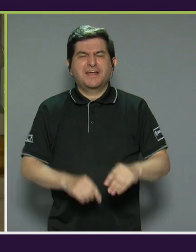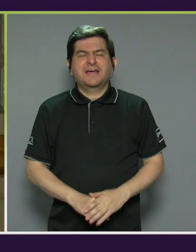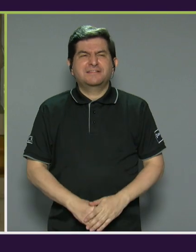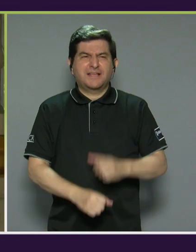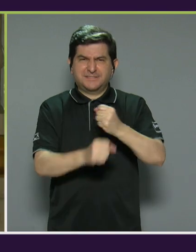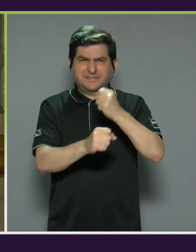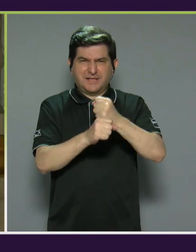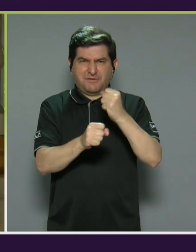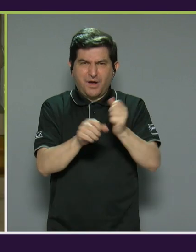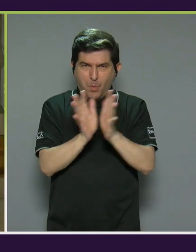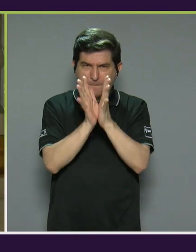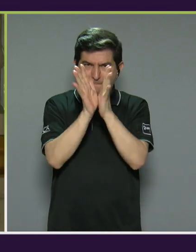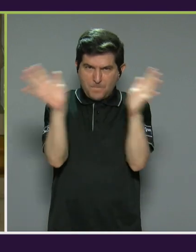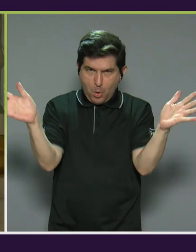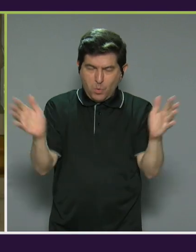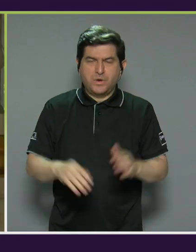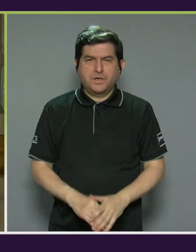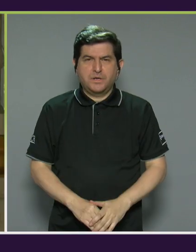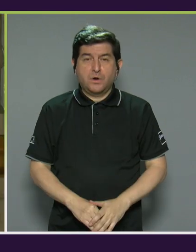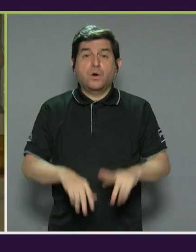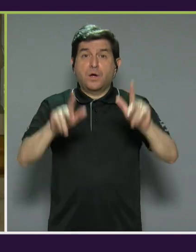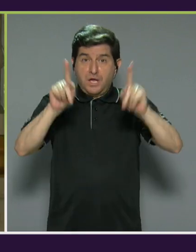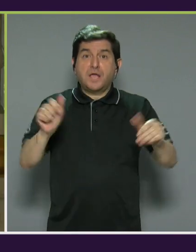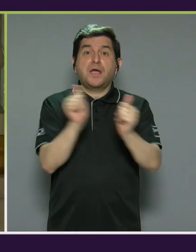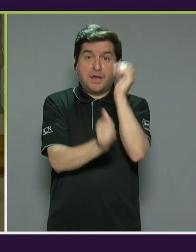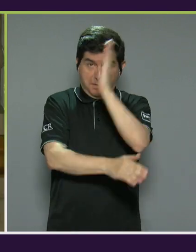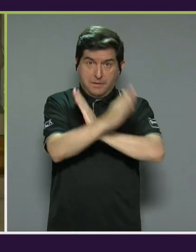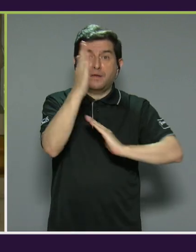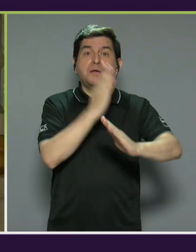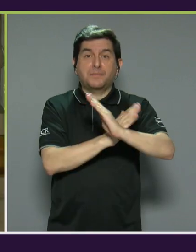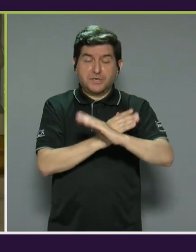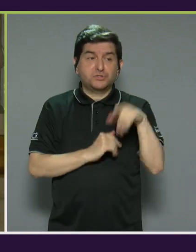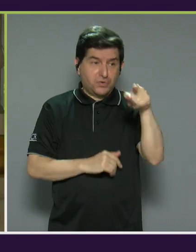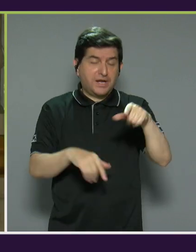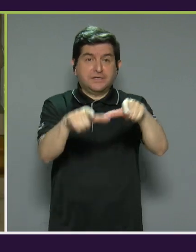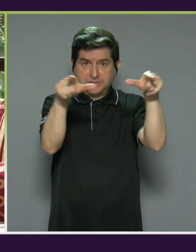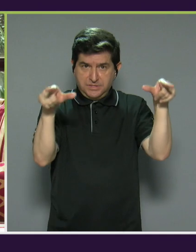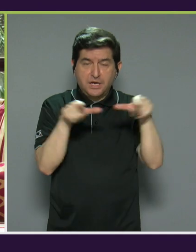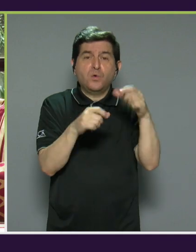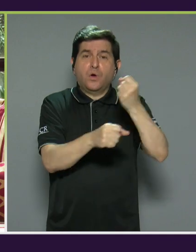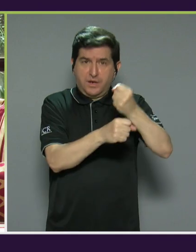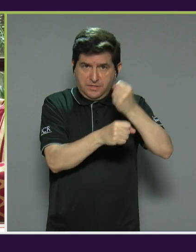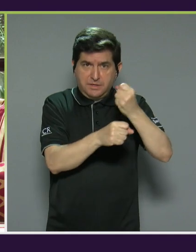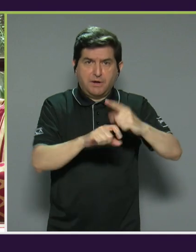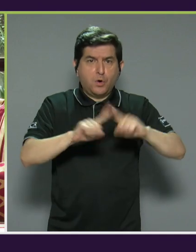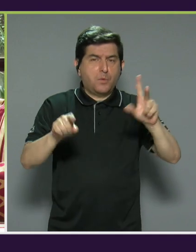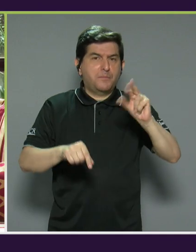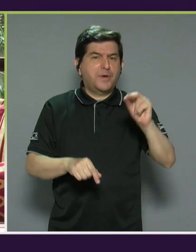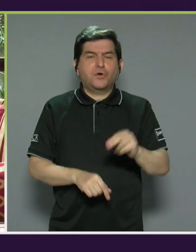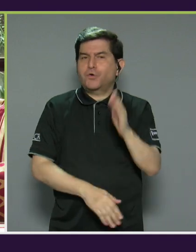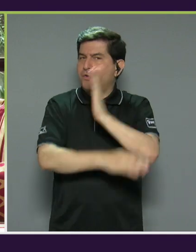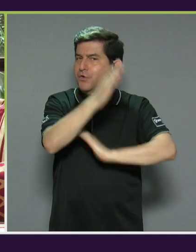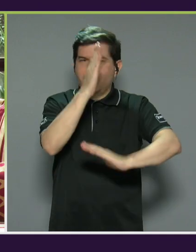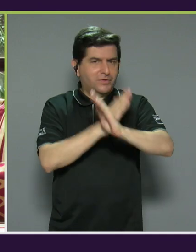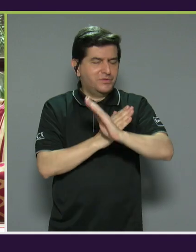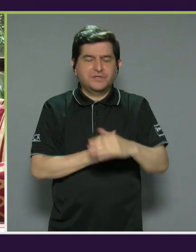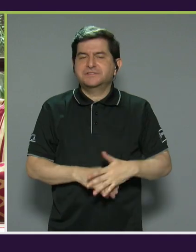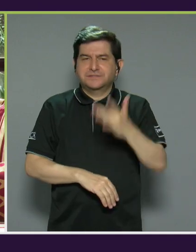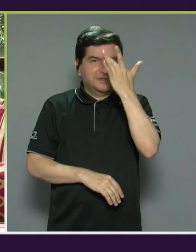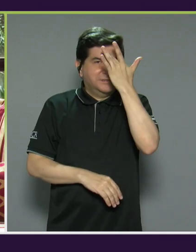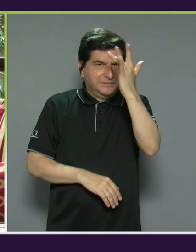públicos y en donde han habido personas con discapacidad en esos cargos públicos, pero no con discapacidad intelectual,